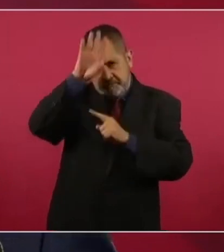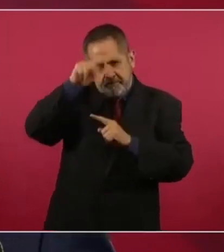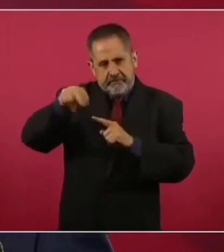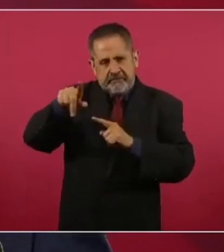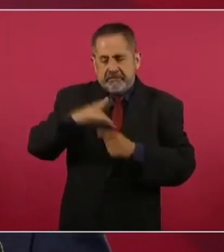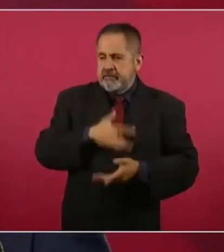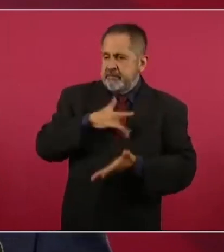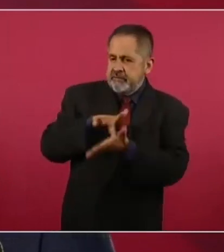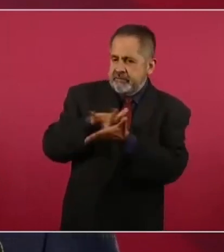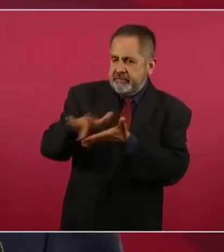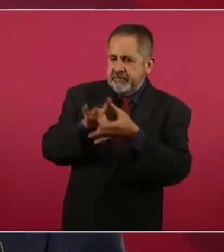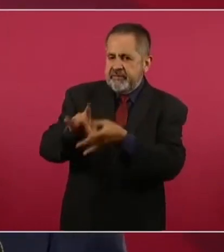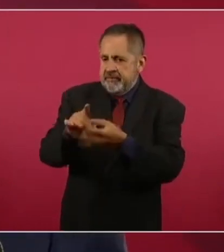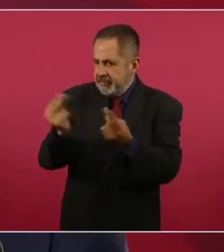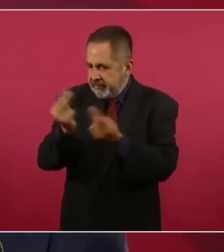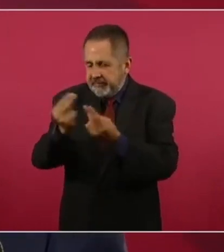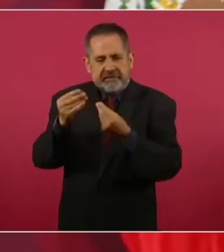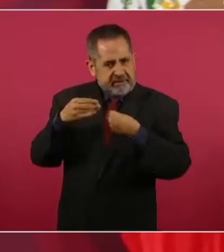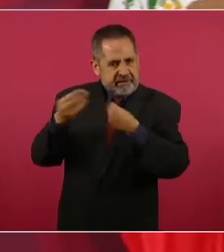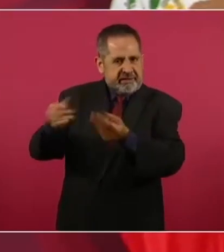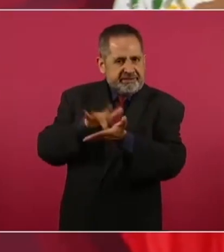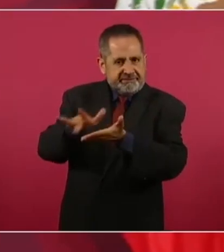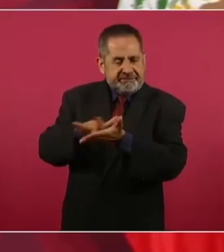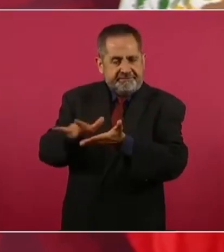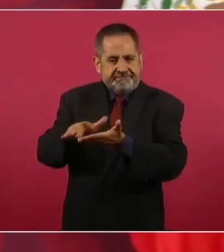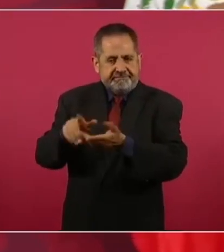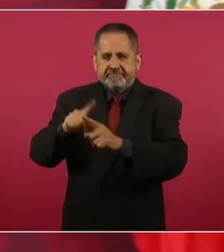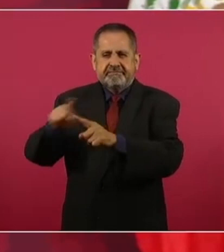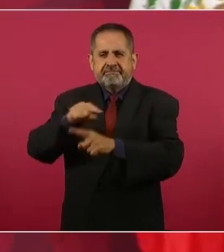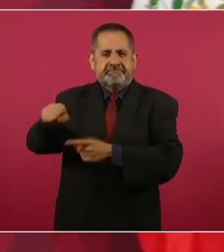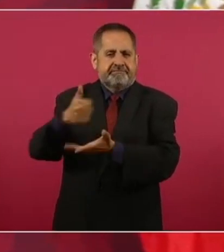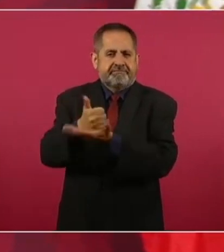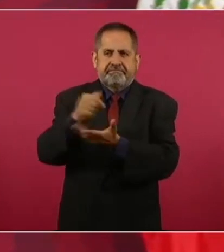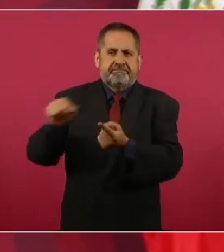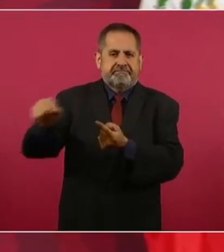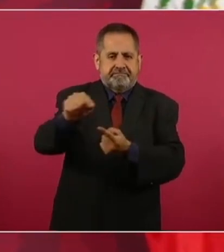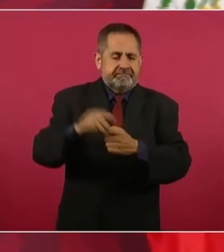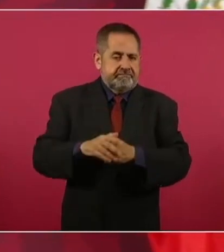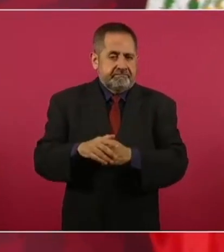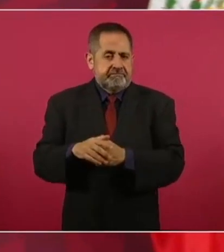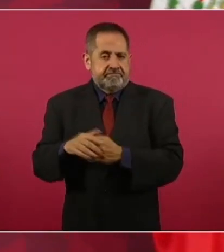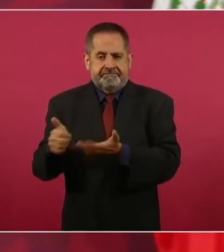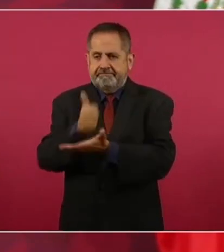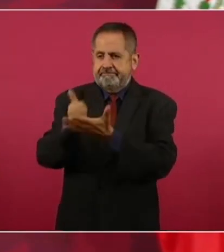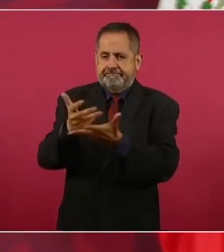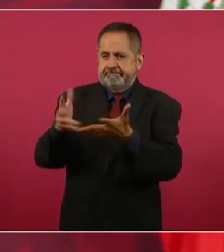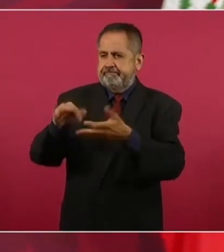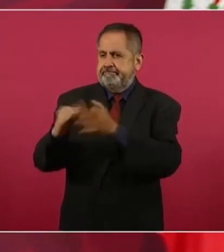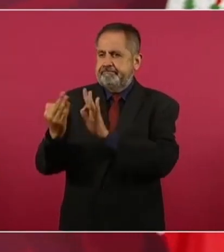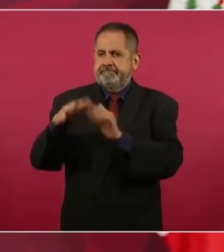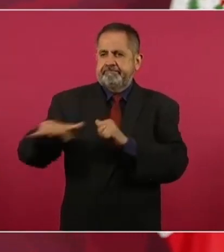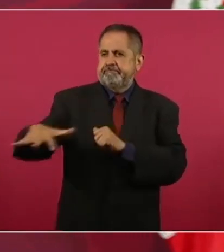agua en las ciudades, en la zona metropolitana,